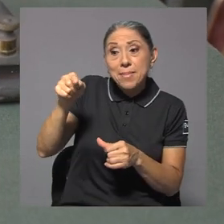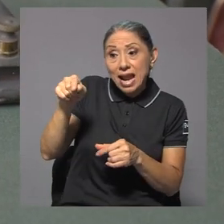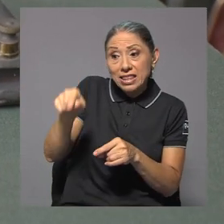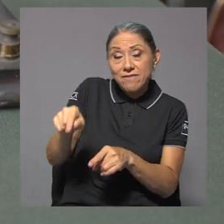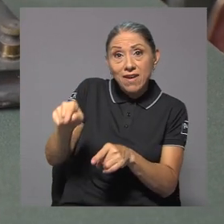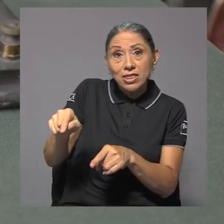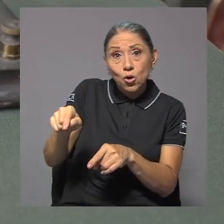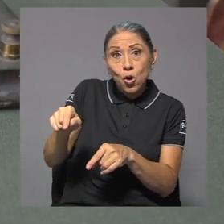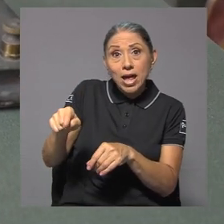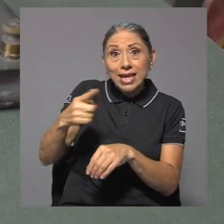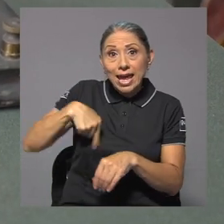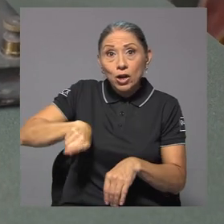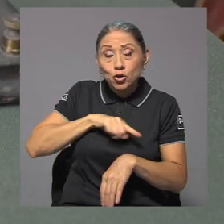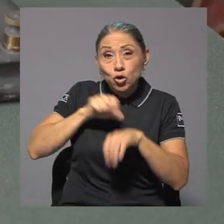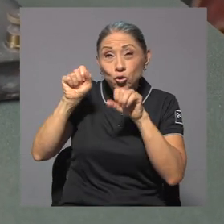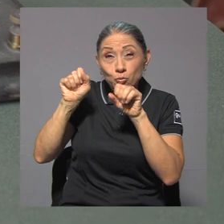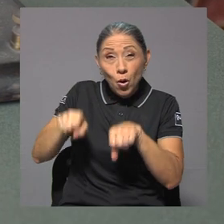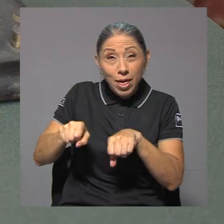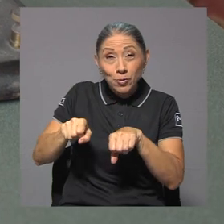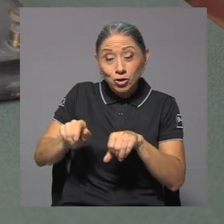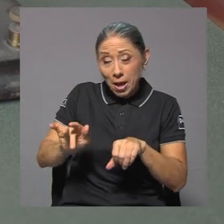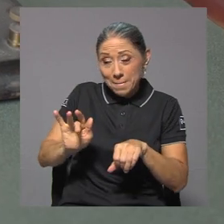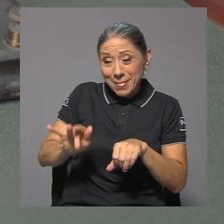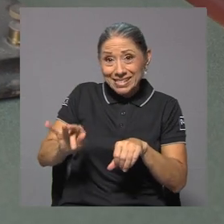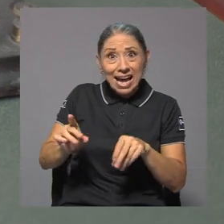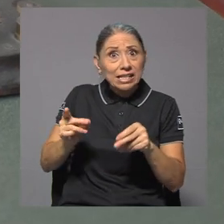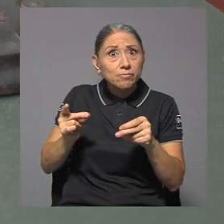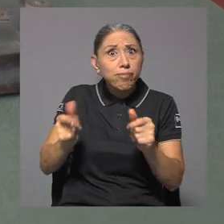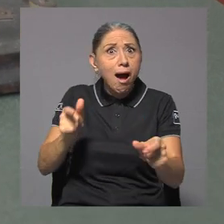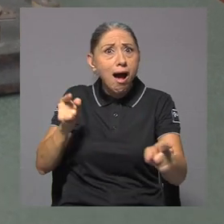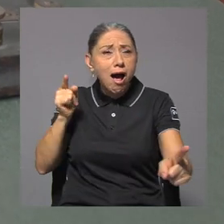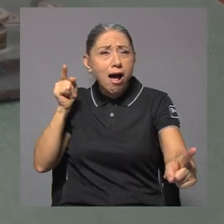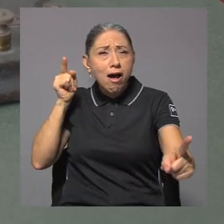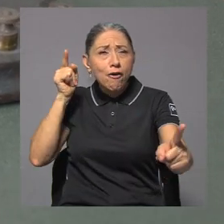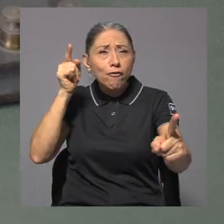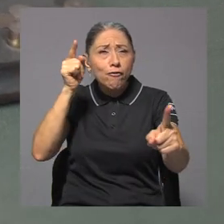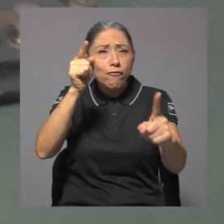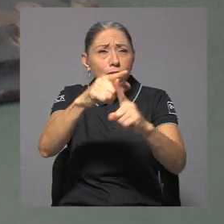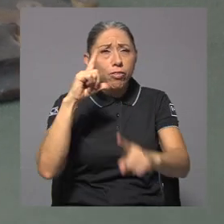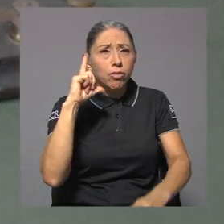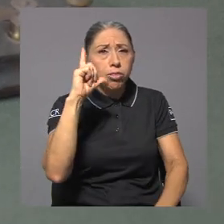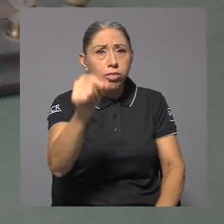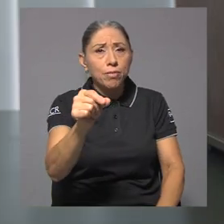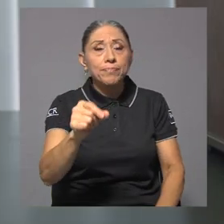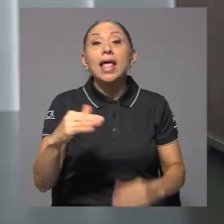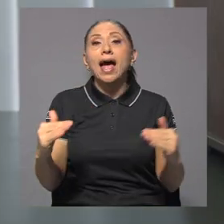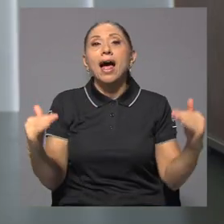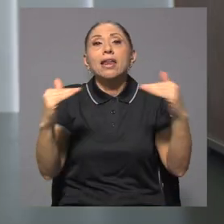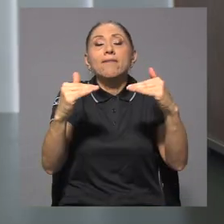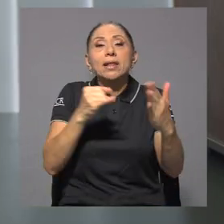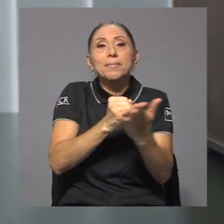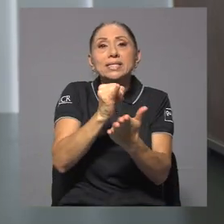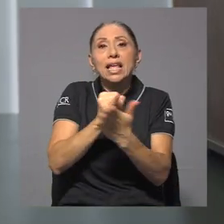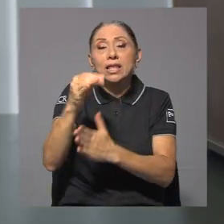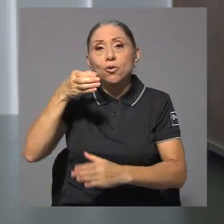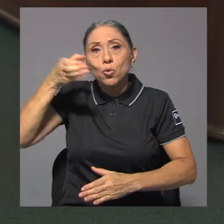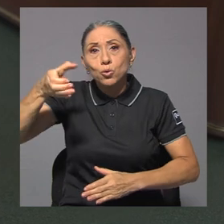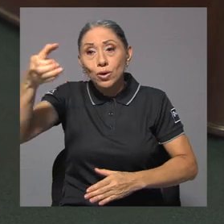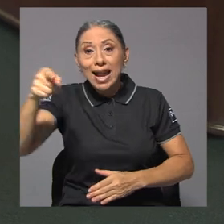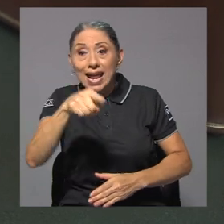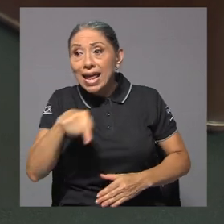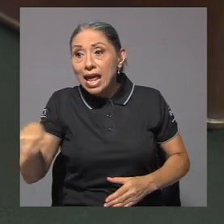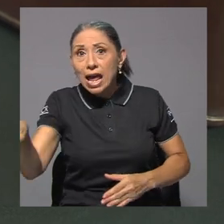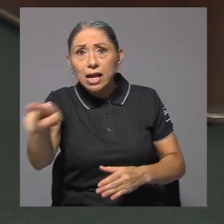permite mandar mensajes. De forma casi inmediata, a muy largas distancias. A nivel investigativo y cultural,